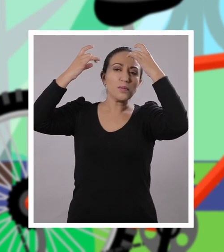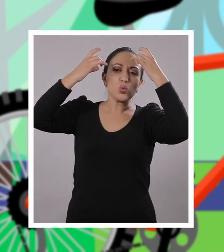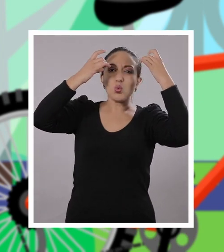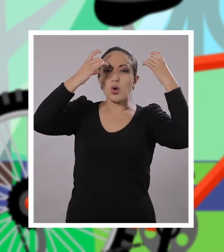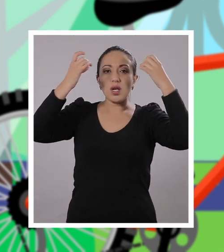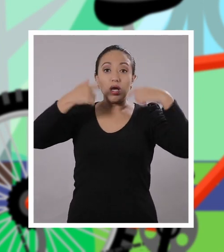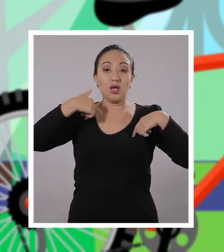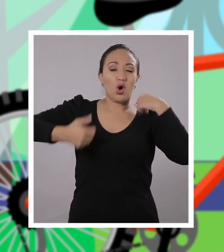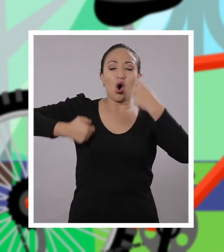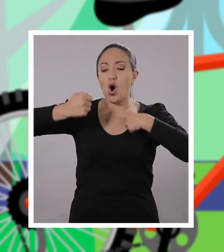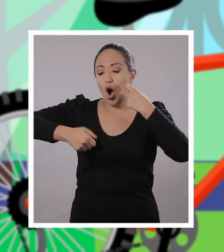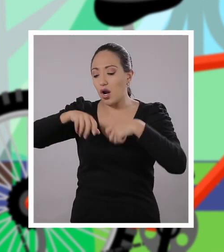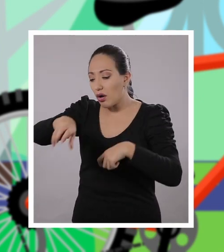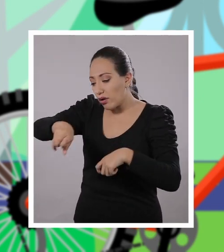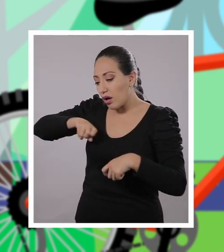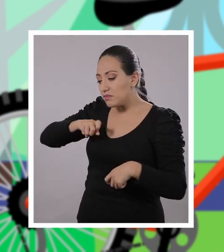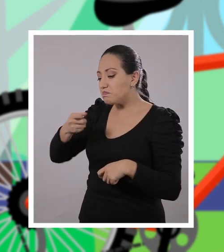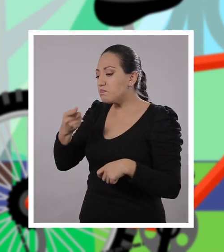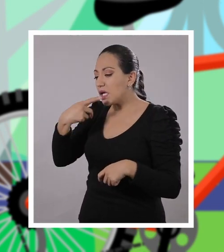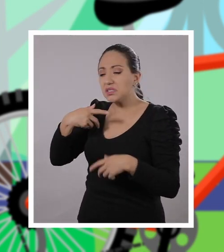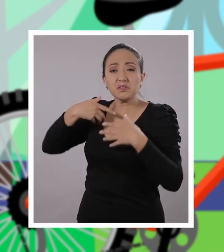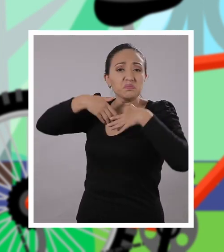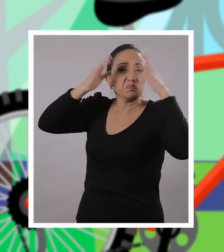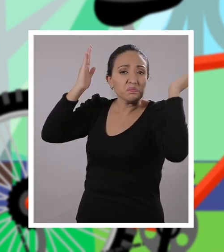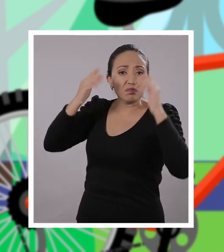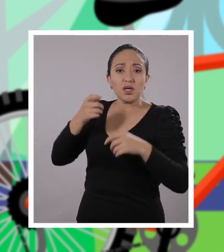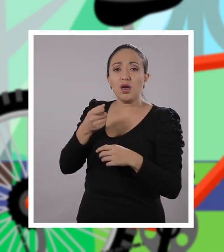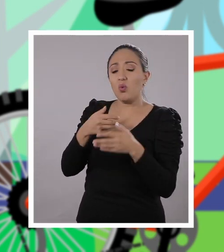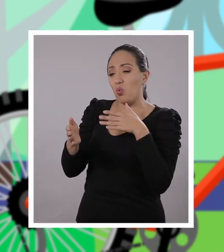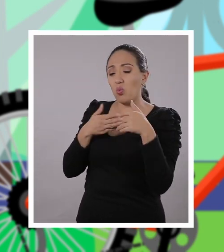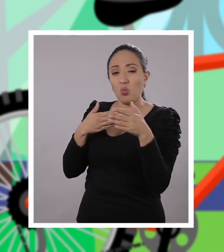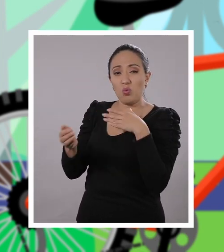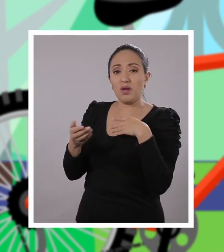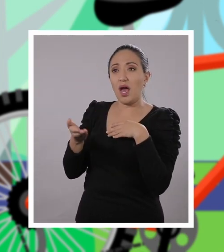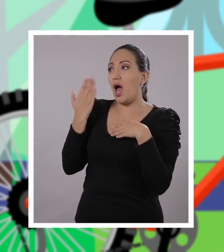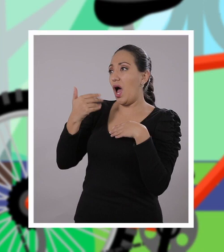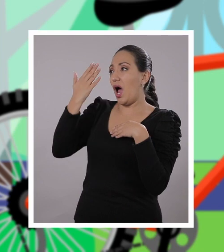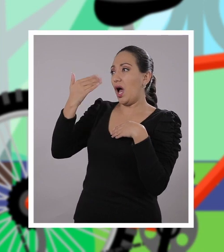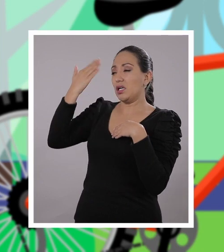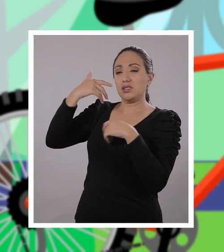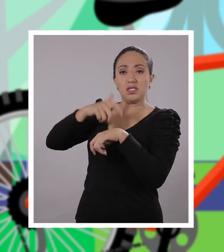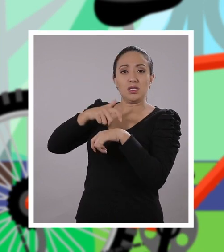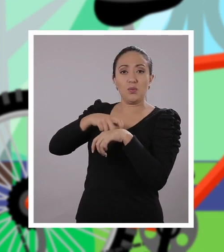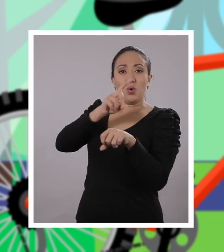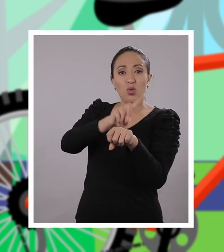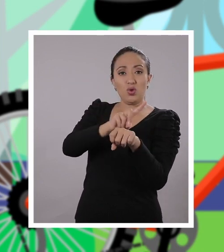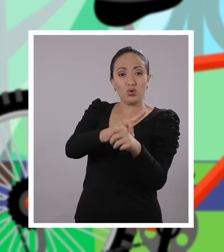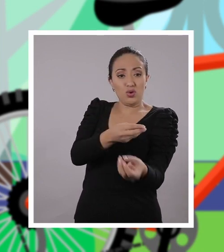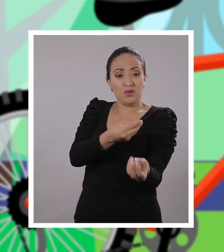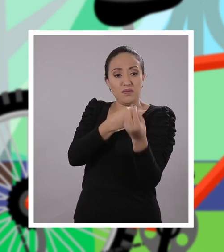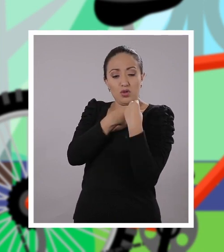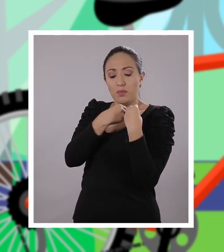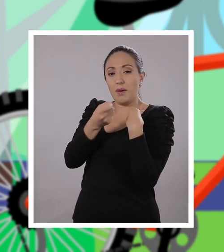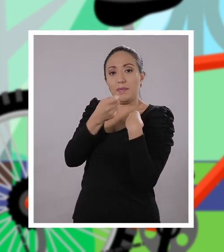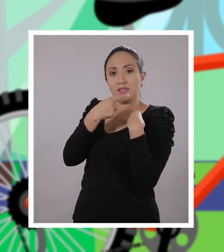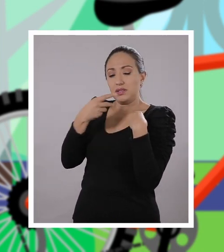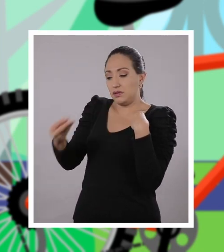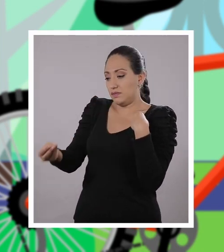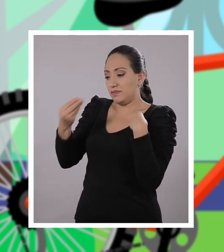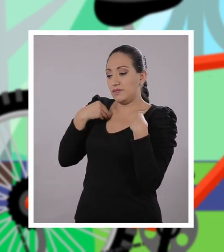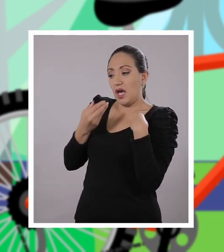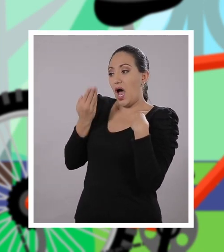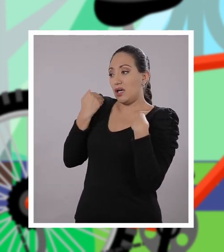Y yo corro al cajón de las medicinas y me tomo una que capaz me tomé o el doctor o la doctora me